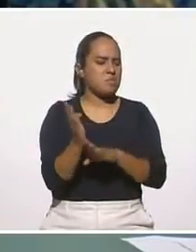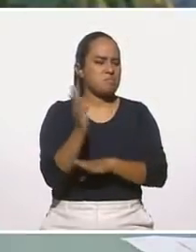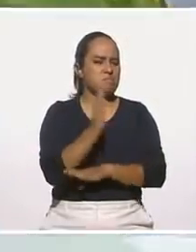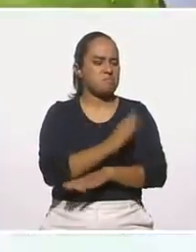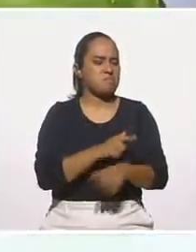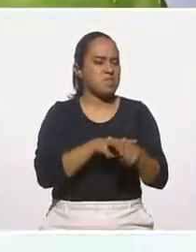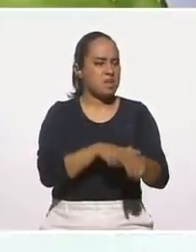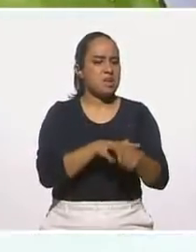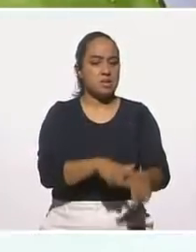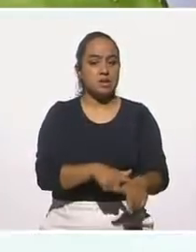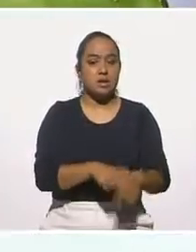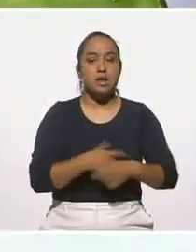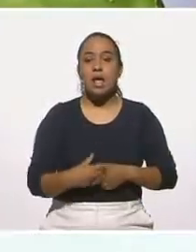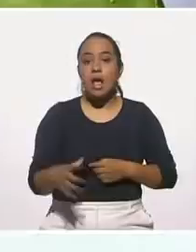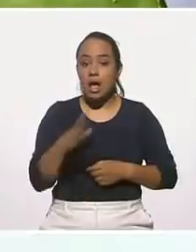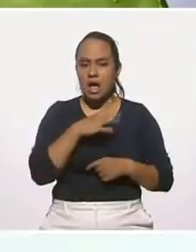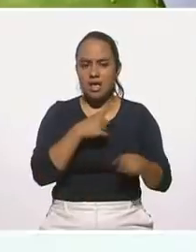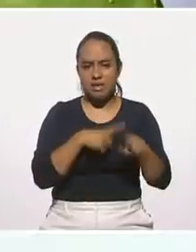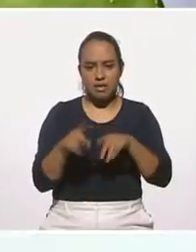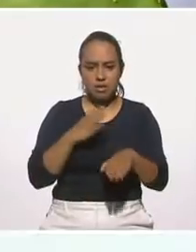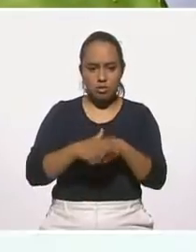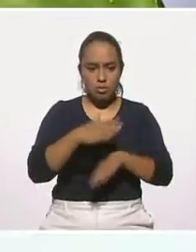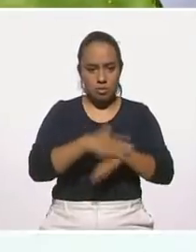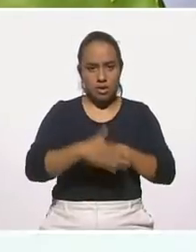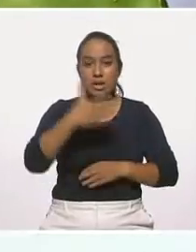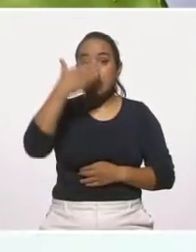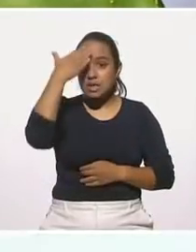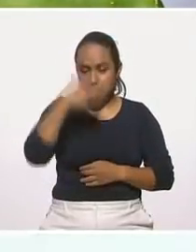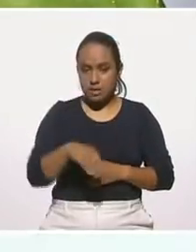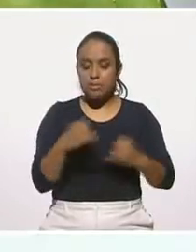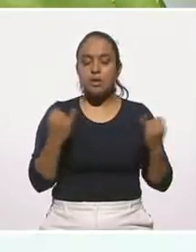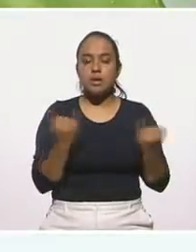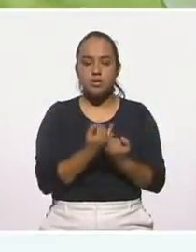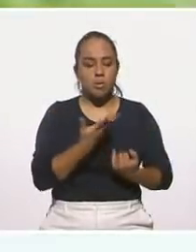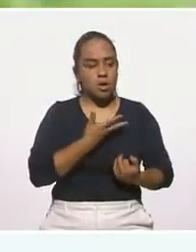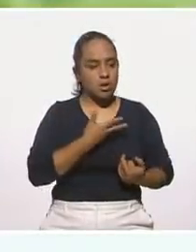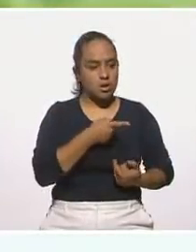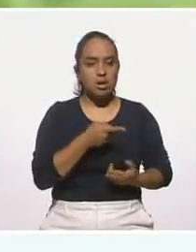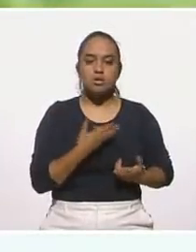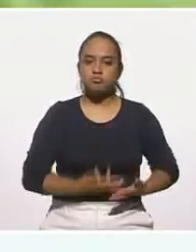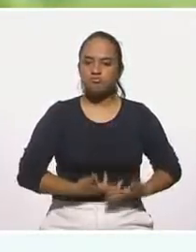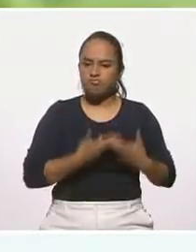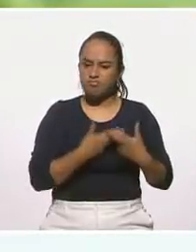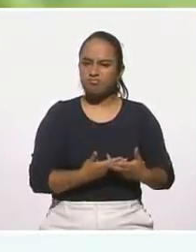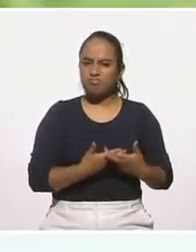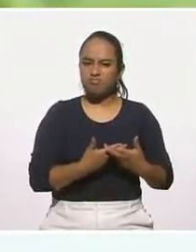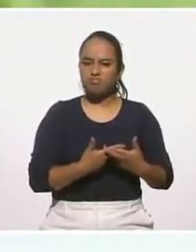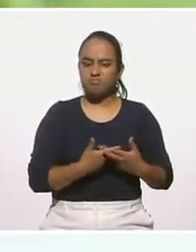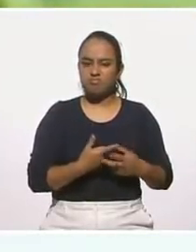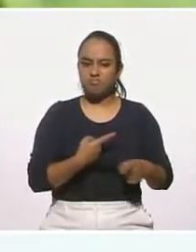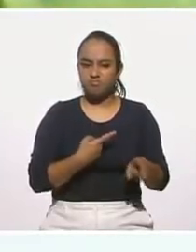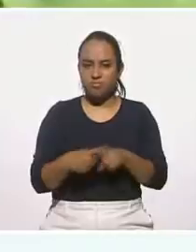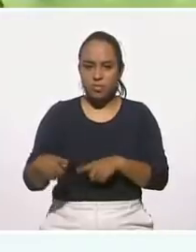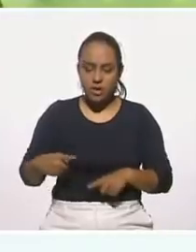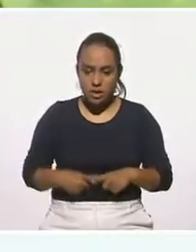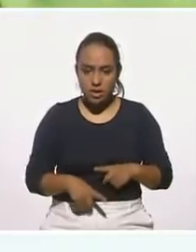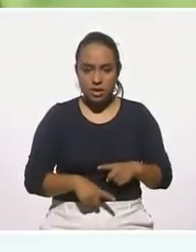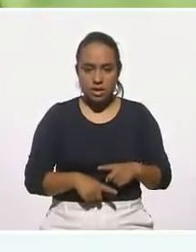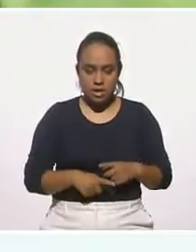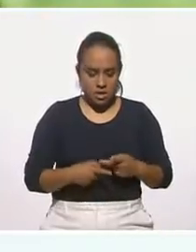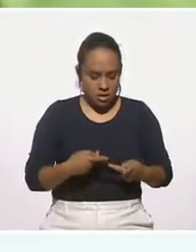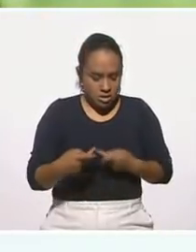los diferentes tipos de nopales, sabemos que también son exquisitos en los diferentes formas de